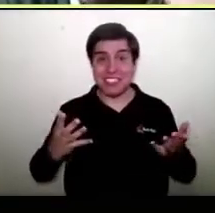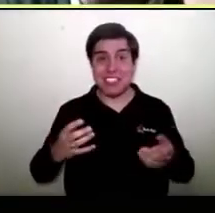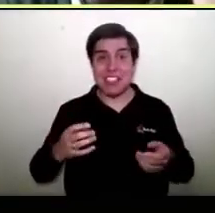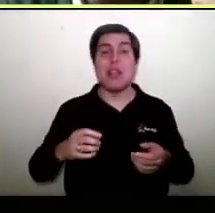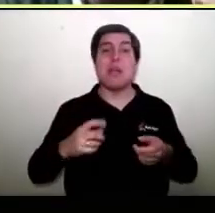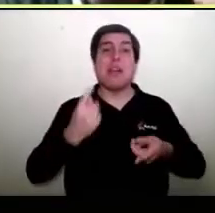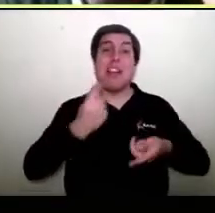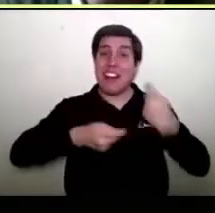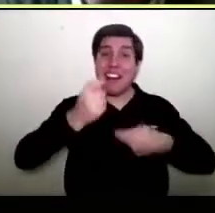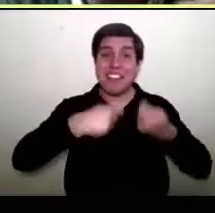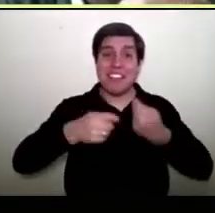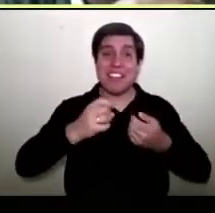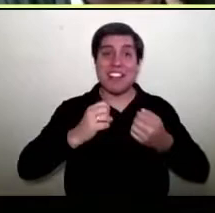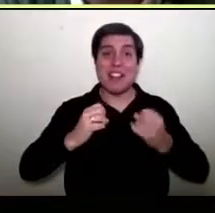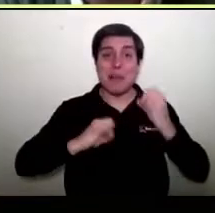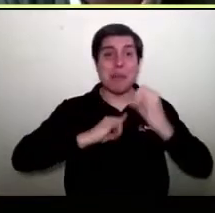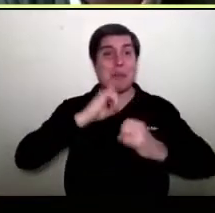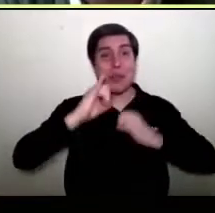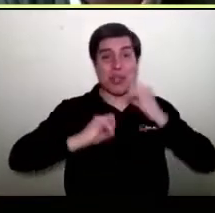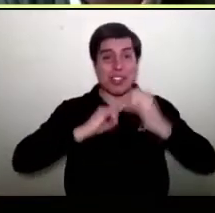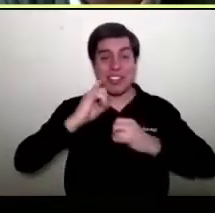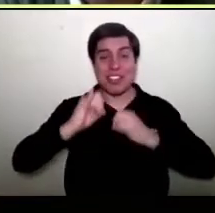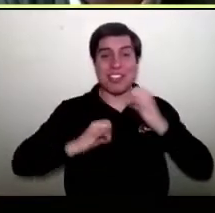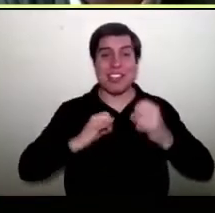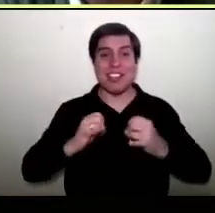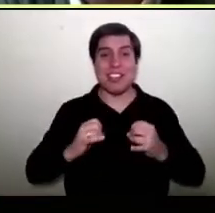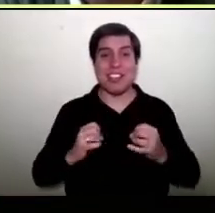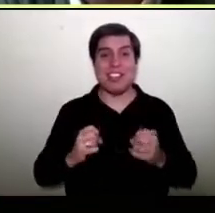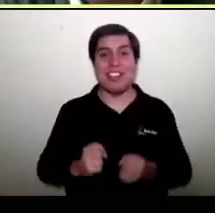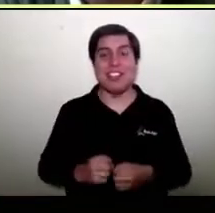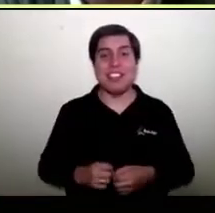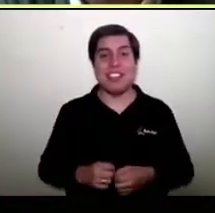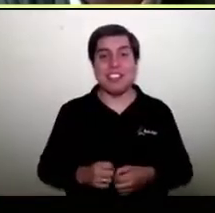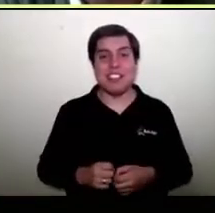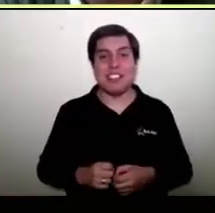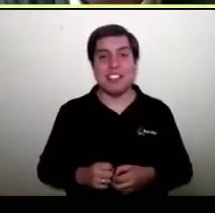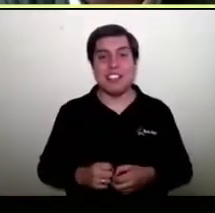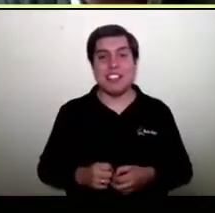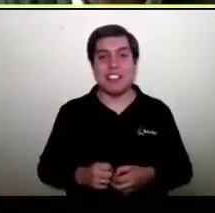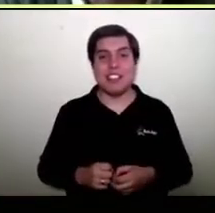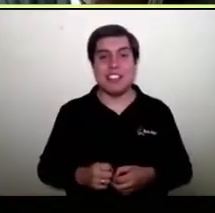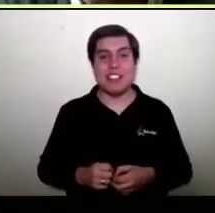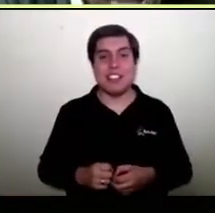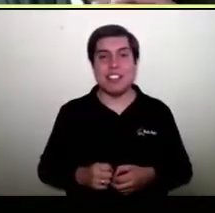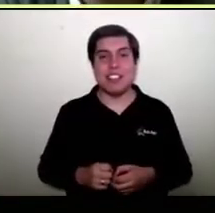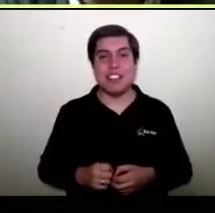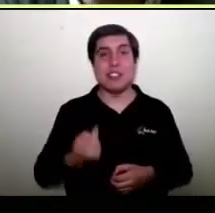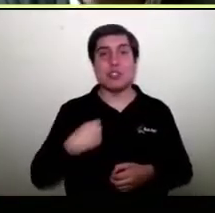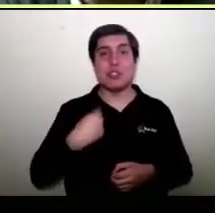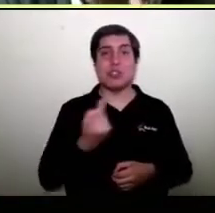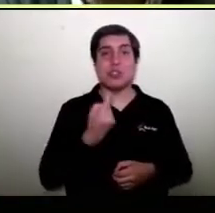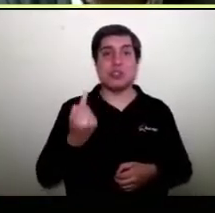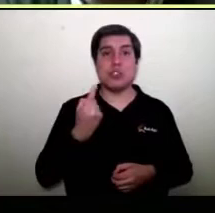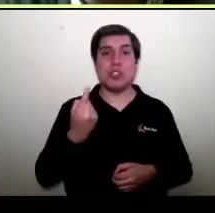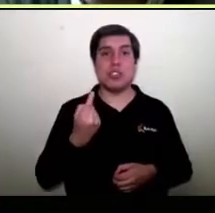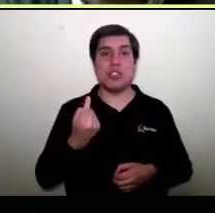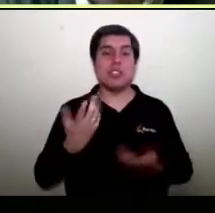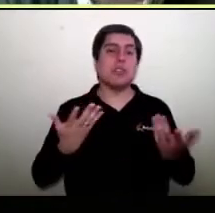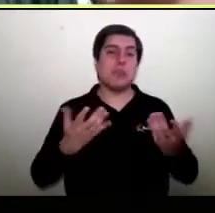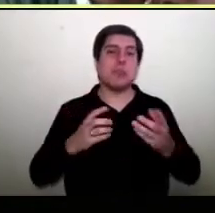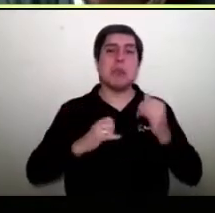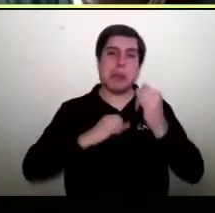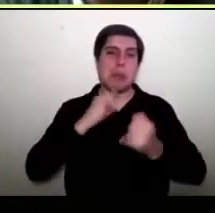o lo que sea una tienda donde yo estoy solo, eso es una tienda virtual.